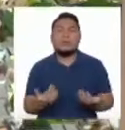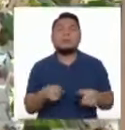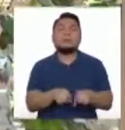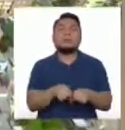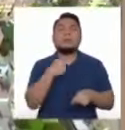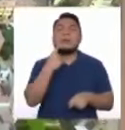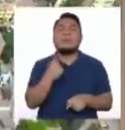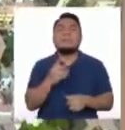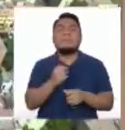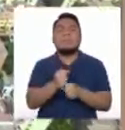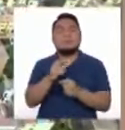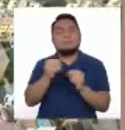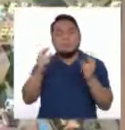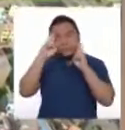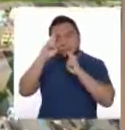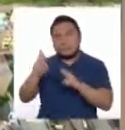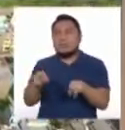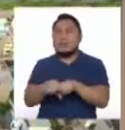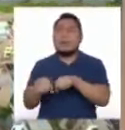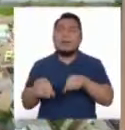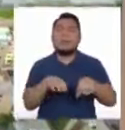legado, y Lucho, repito, lo hacía pues con majestuosidad.